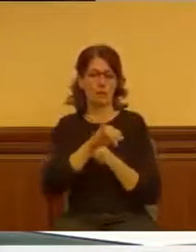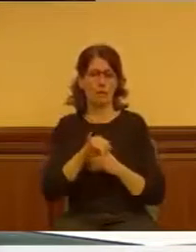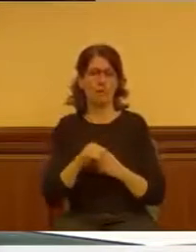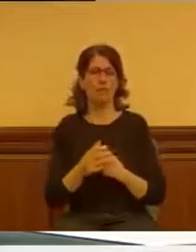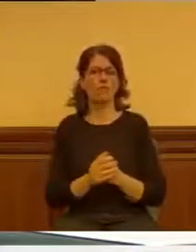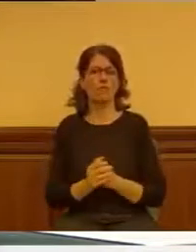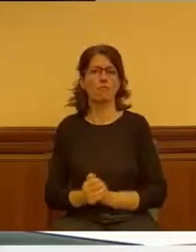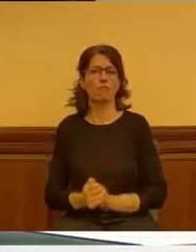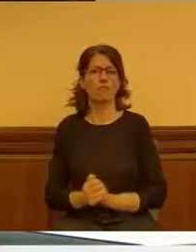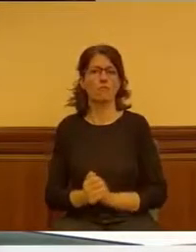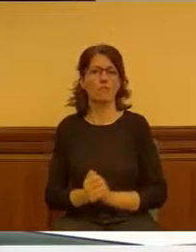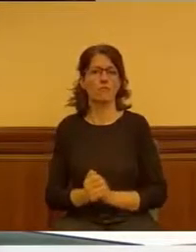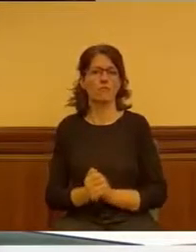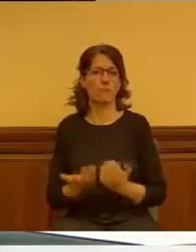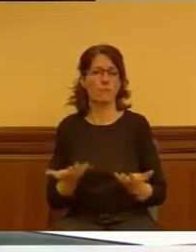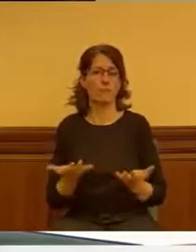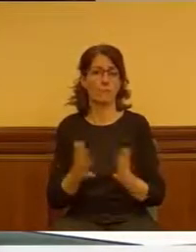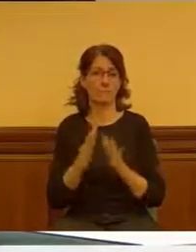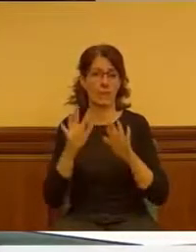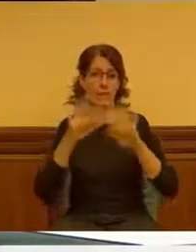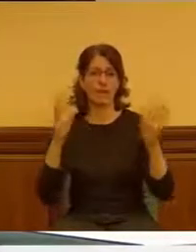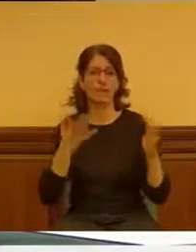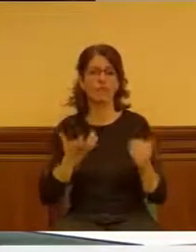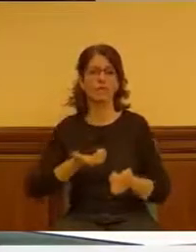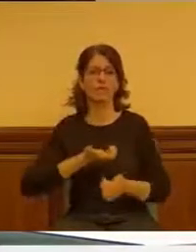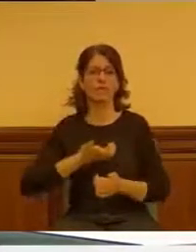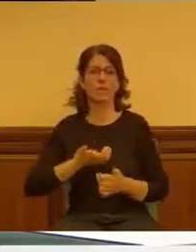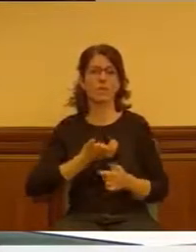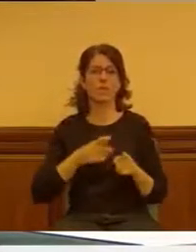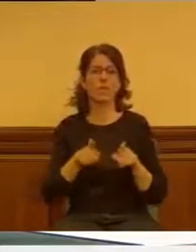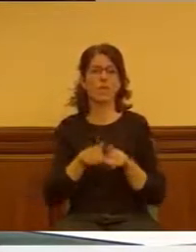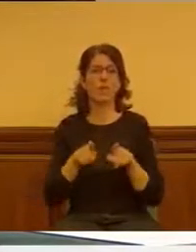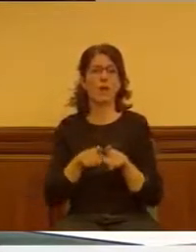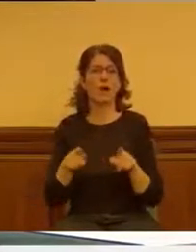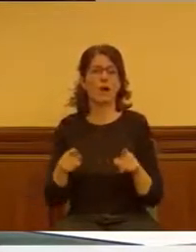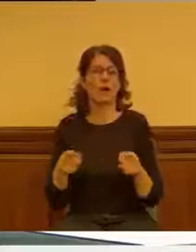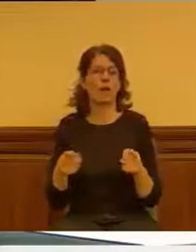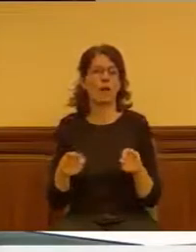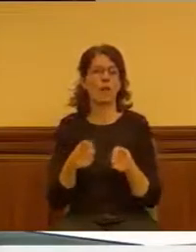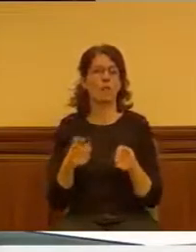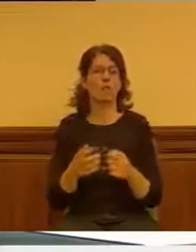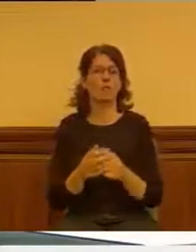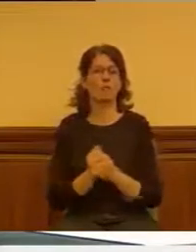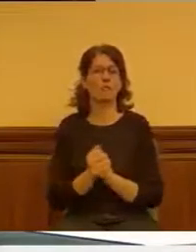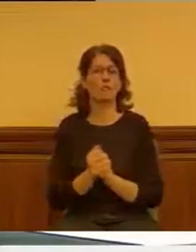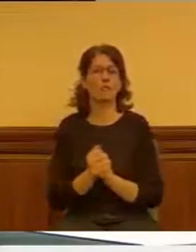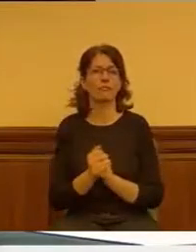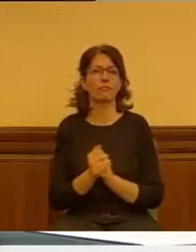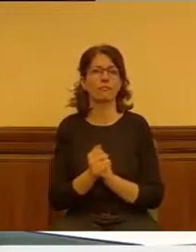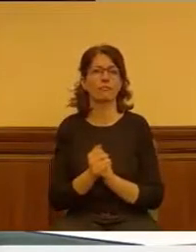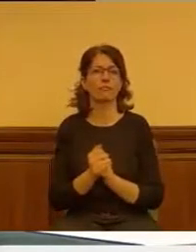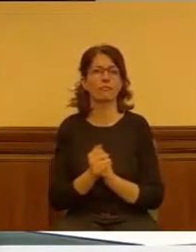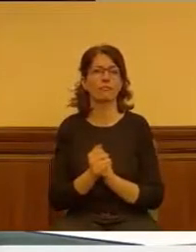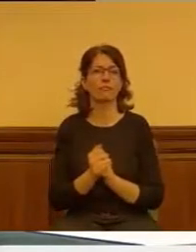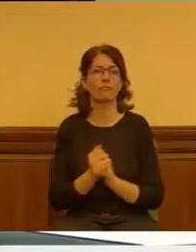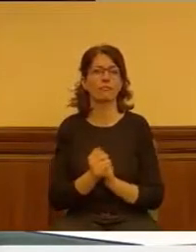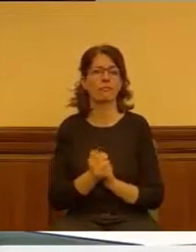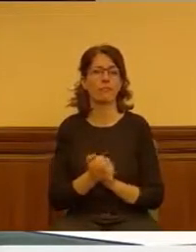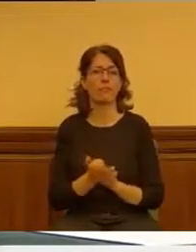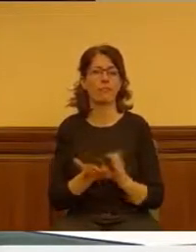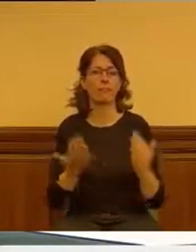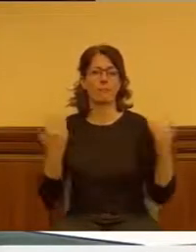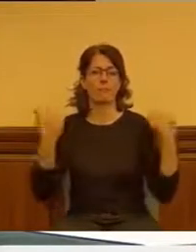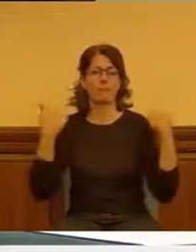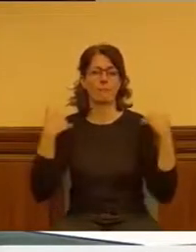evidentemente el ayuntamiento no tiene ninguna protesta para asumir ese